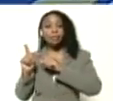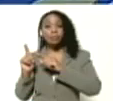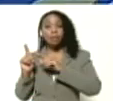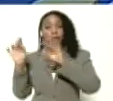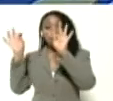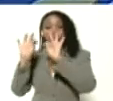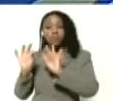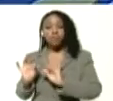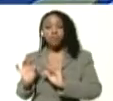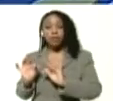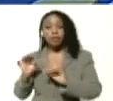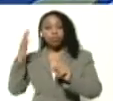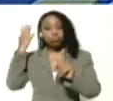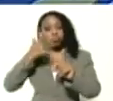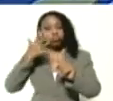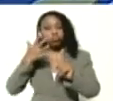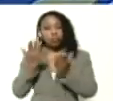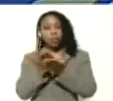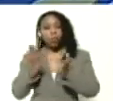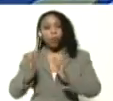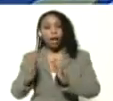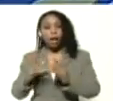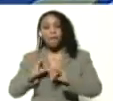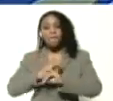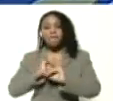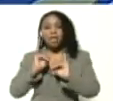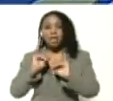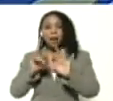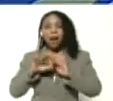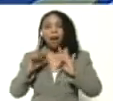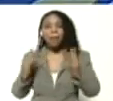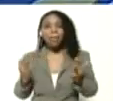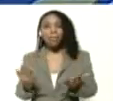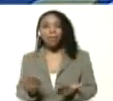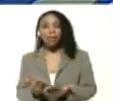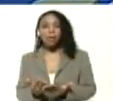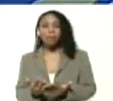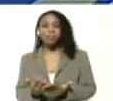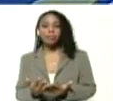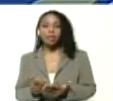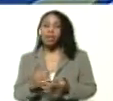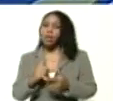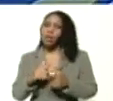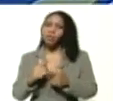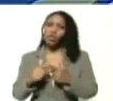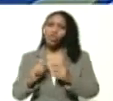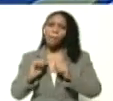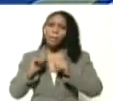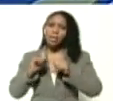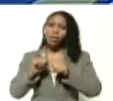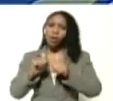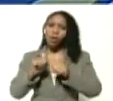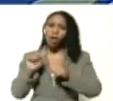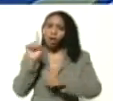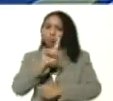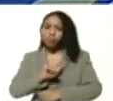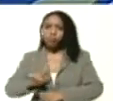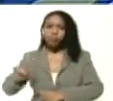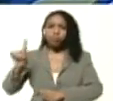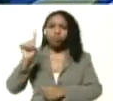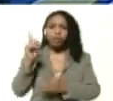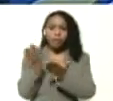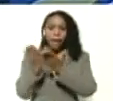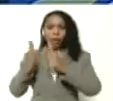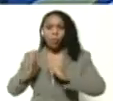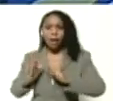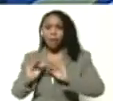culminó en pandemia. Y entonces empezó el ciclo escolar ya